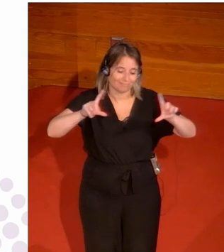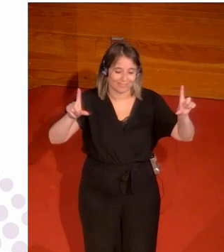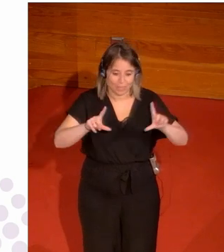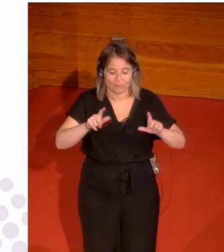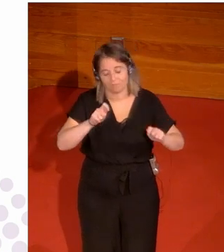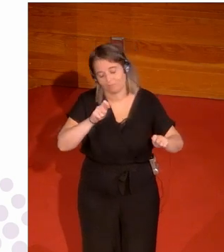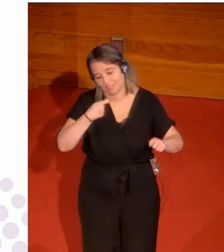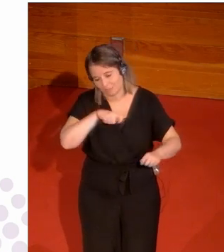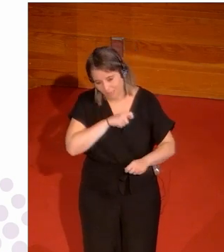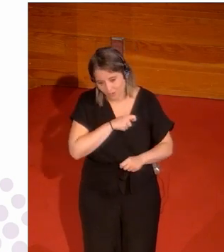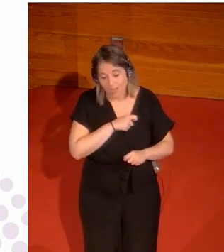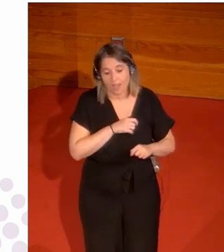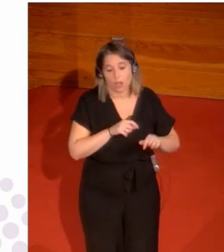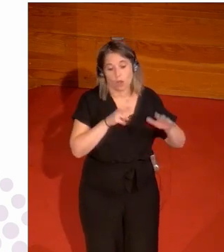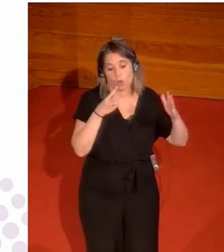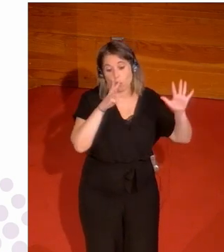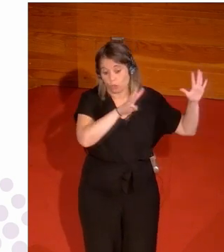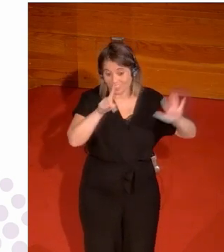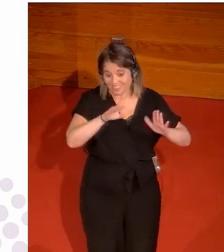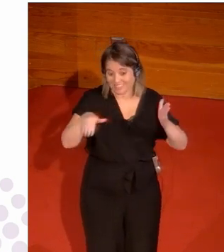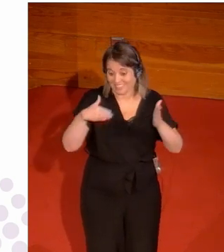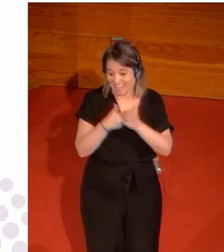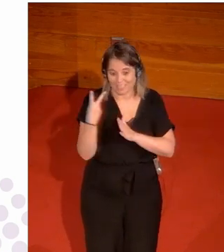1986 hasta el año 2023.